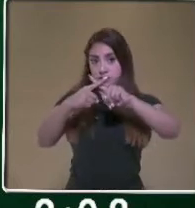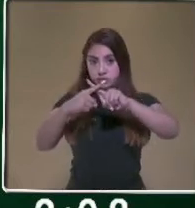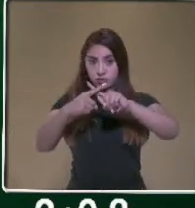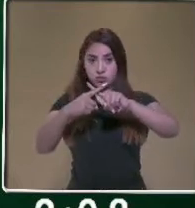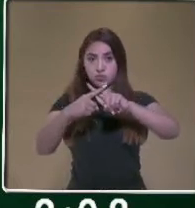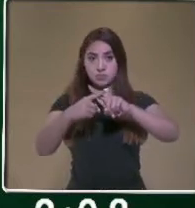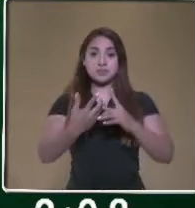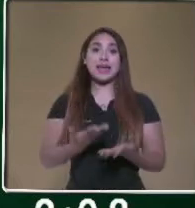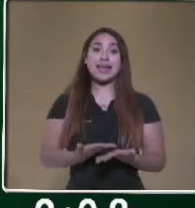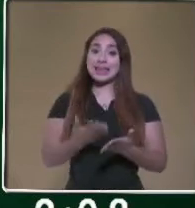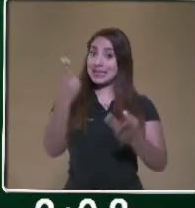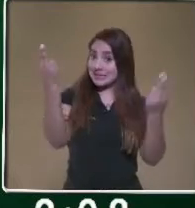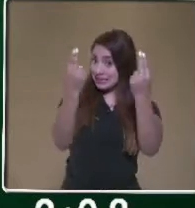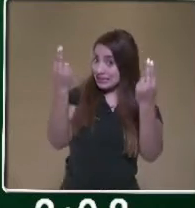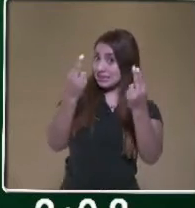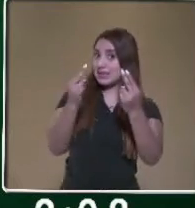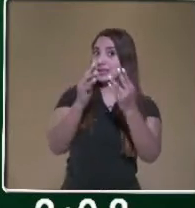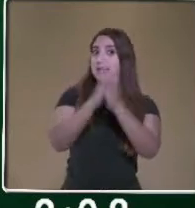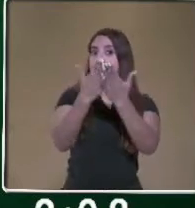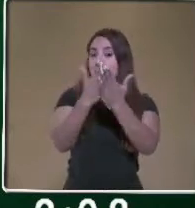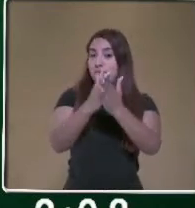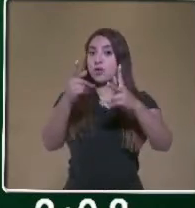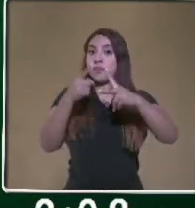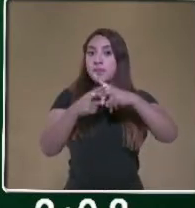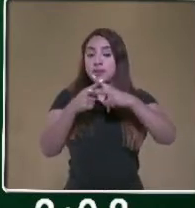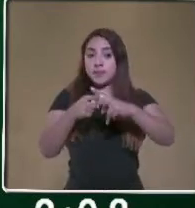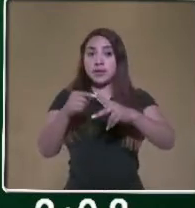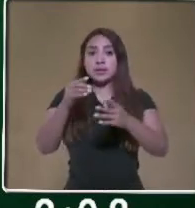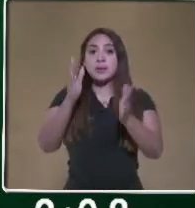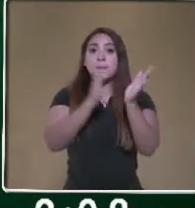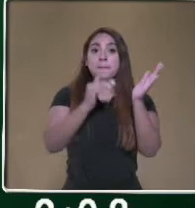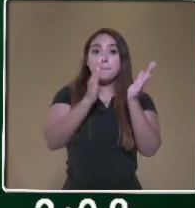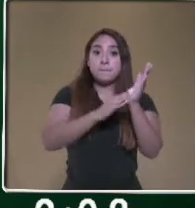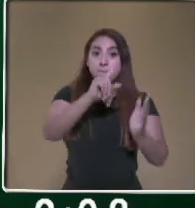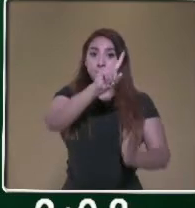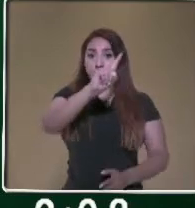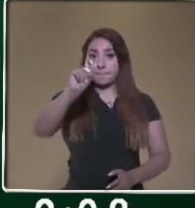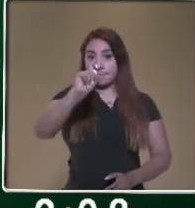matemáticas, desafíos matemáticos en la página 107.